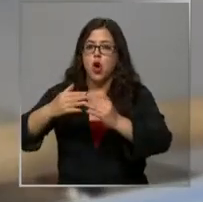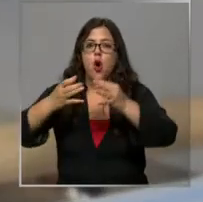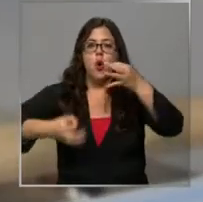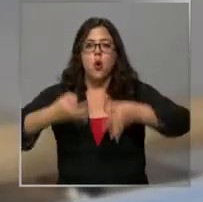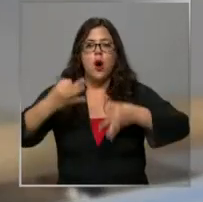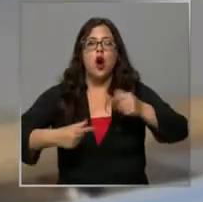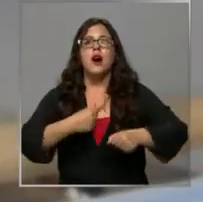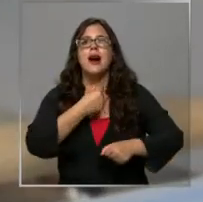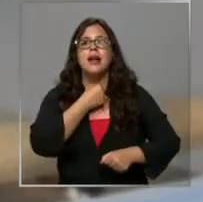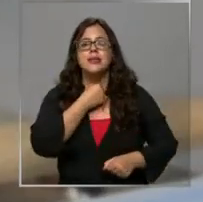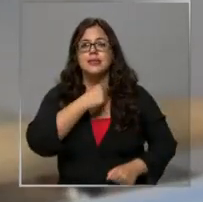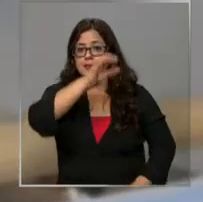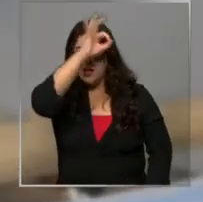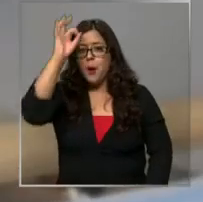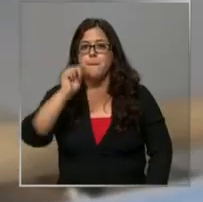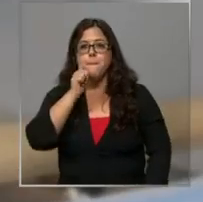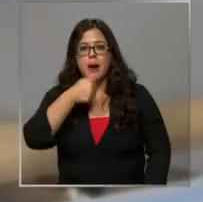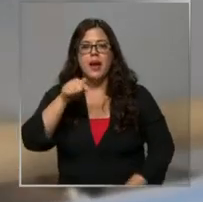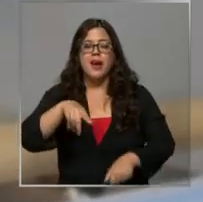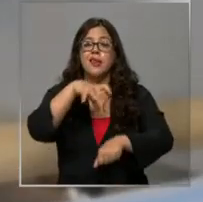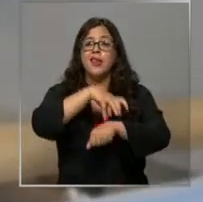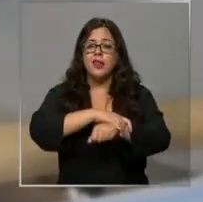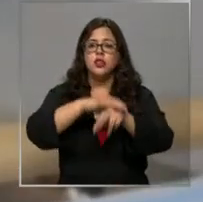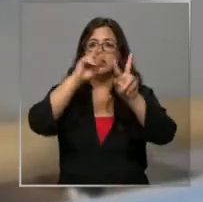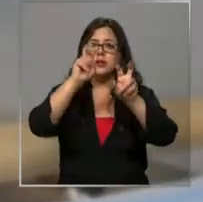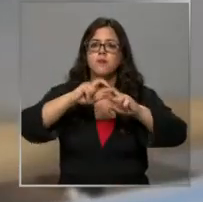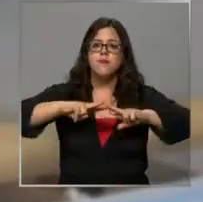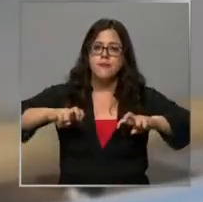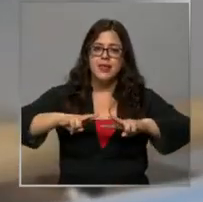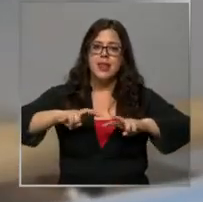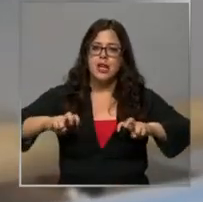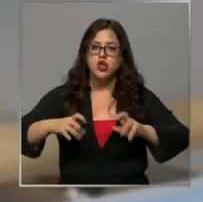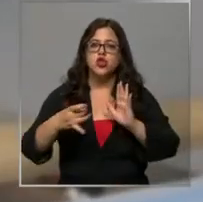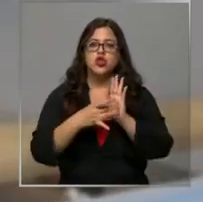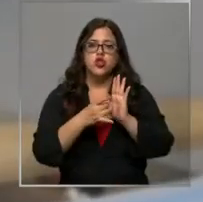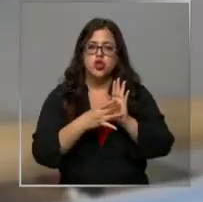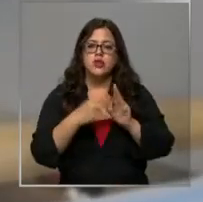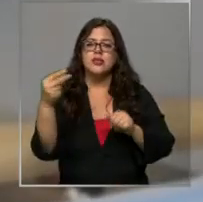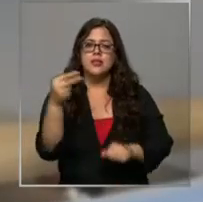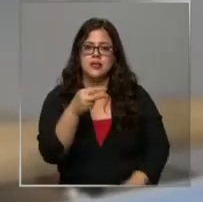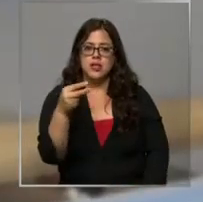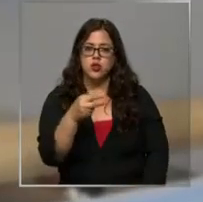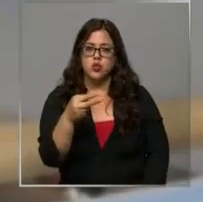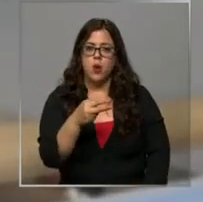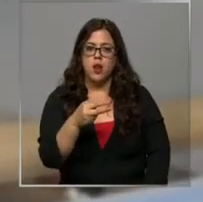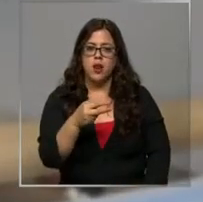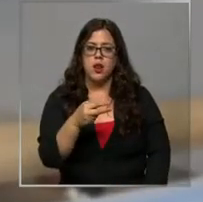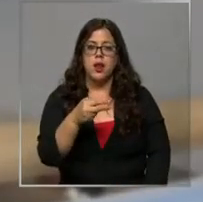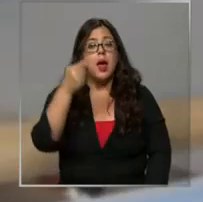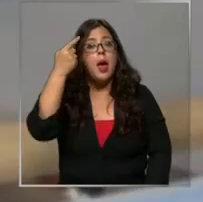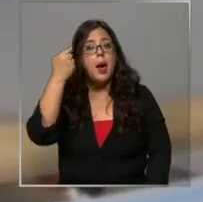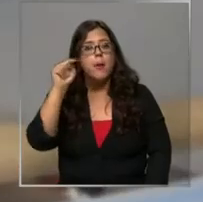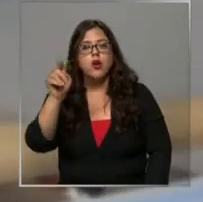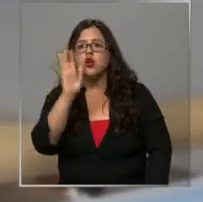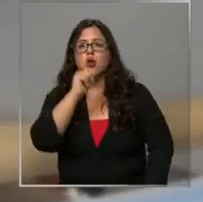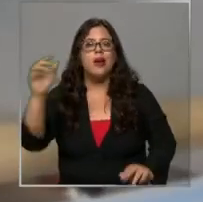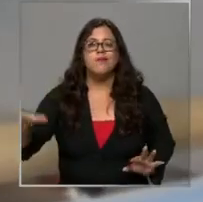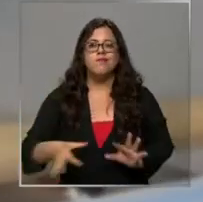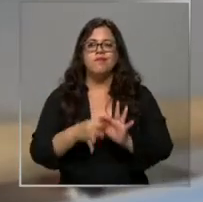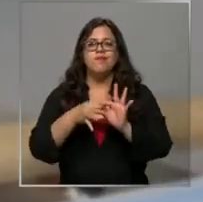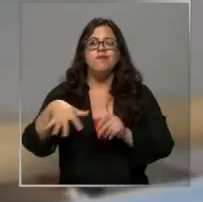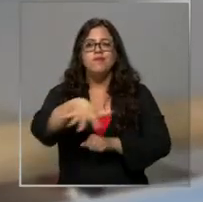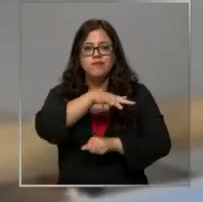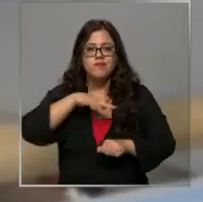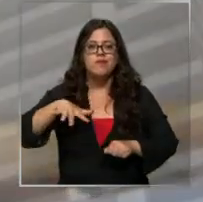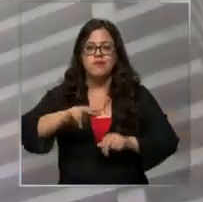mañana. Esta detención se enmarca en una investigación por delitos de carácter sexual, pero que no tienen relación con los hechos por los